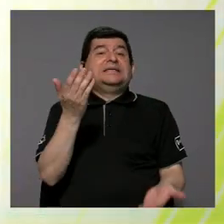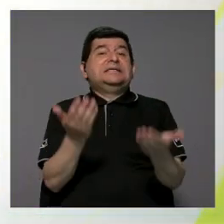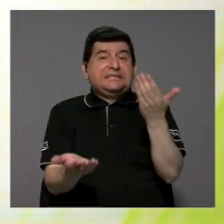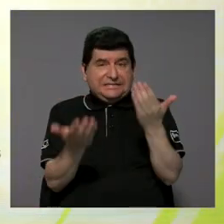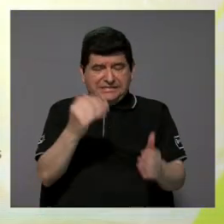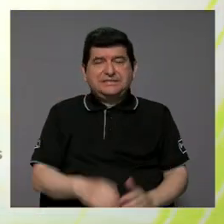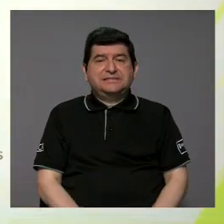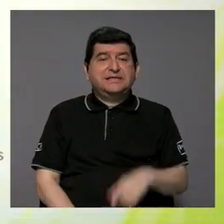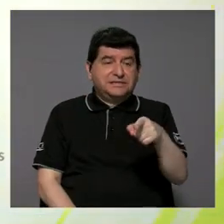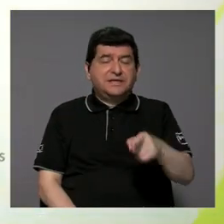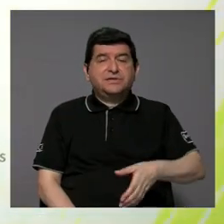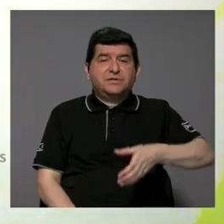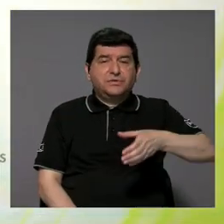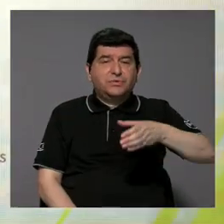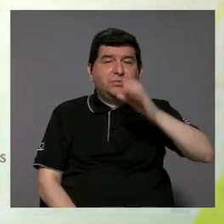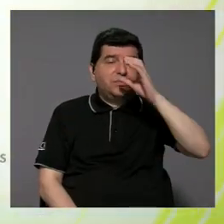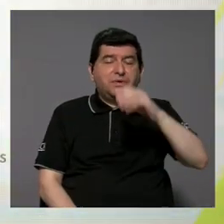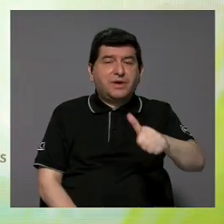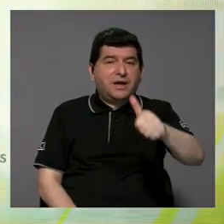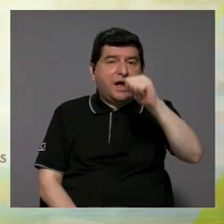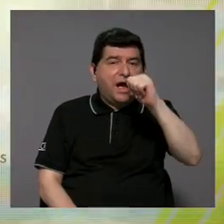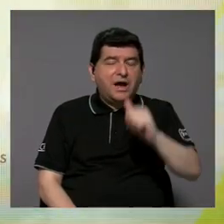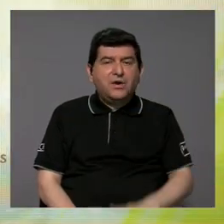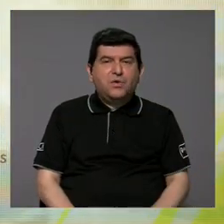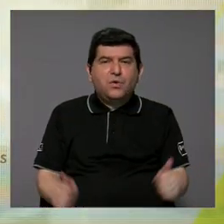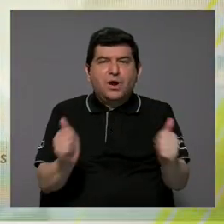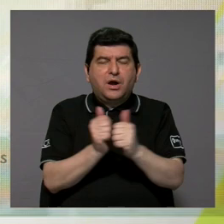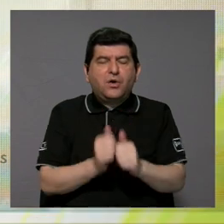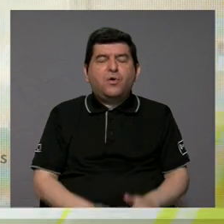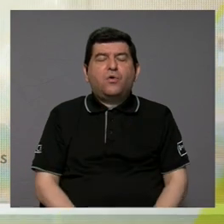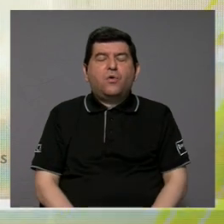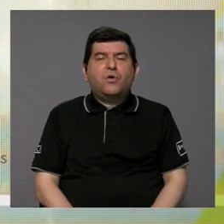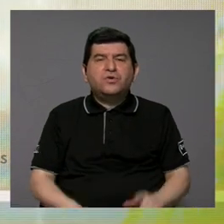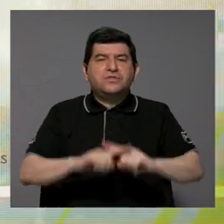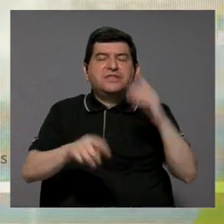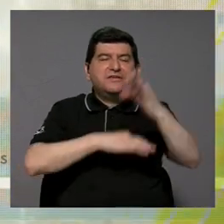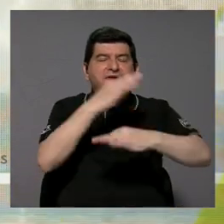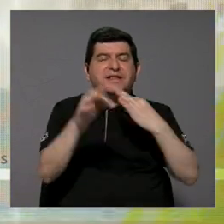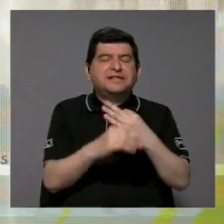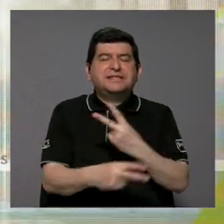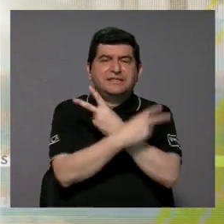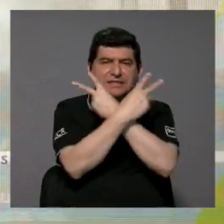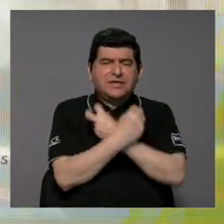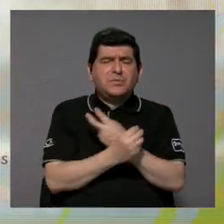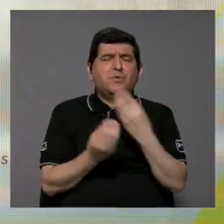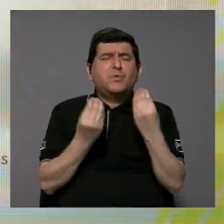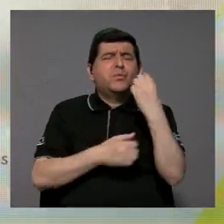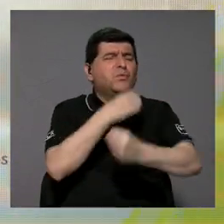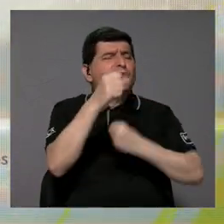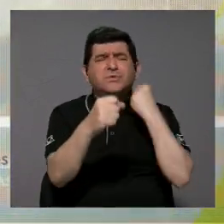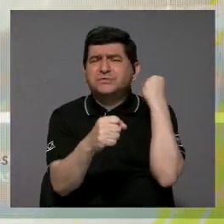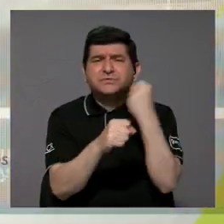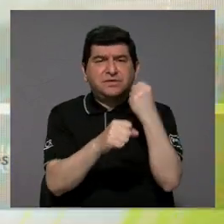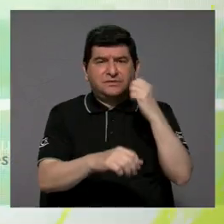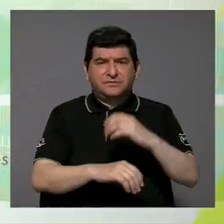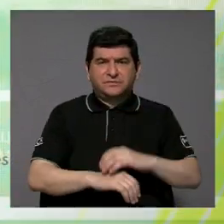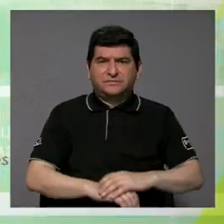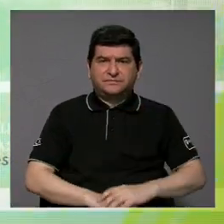posiblemente hayan tomado agua con residuos de, no solamente de clorotaronil, sino de otro tipo de plaguicidas durante muchos años.